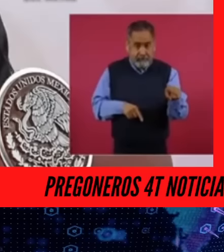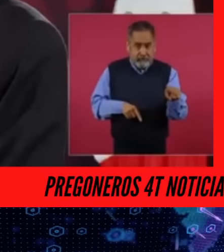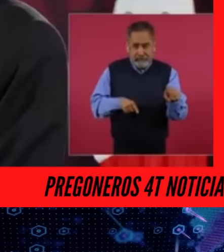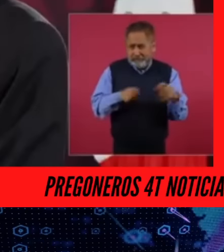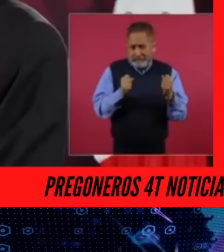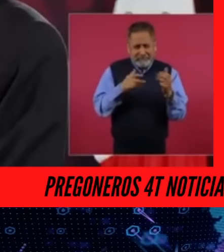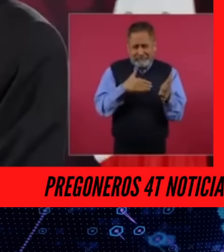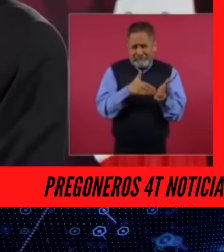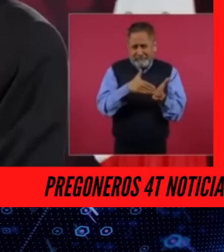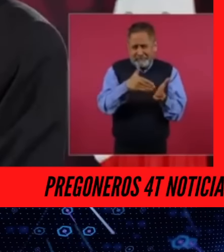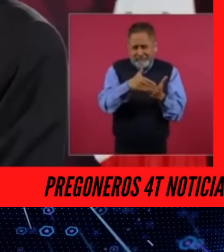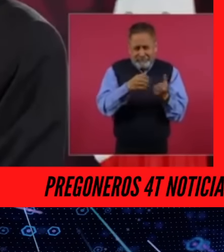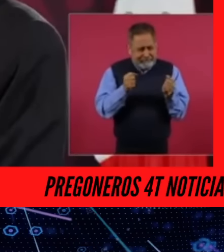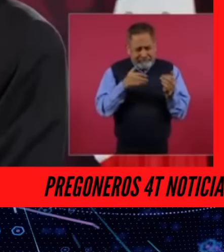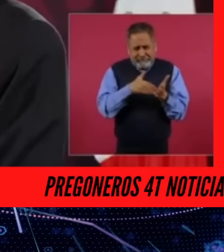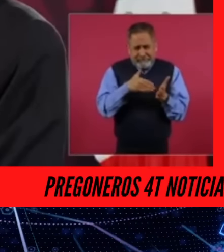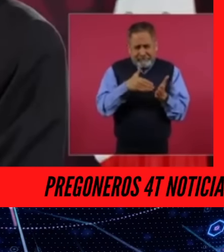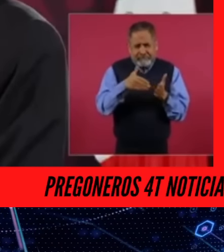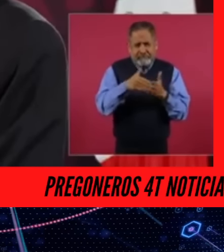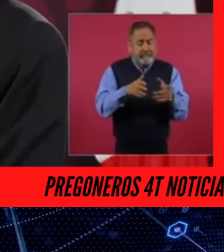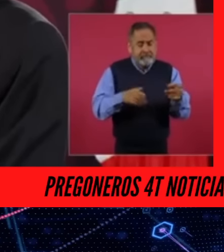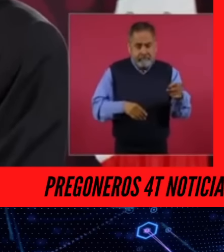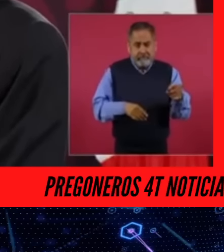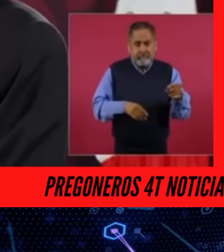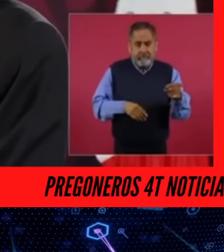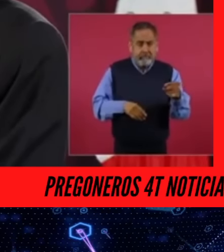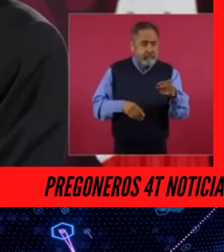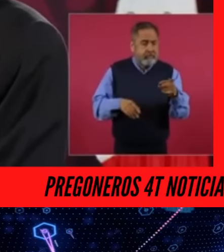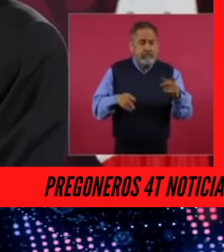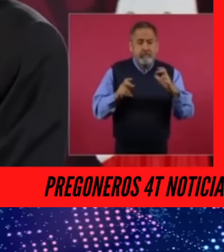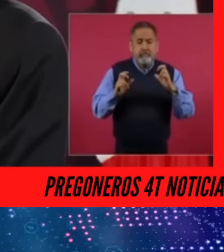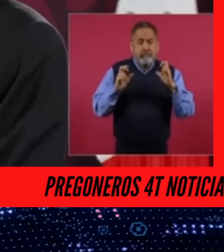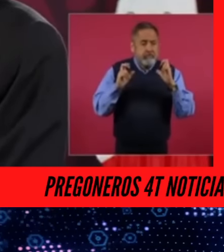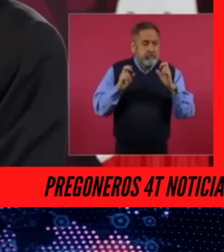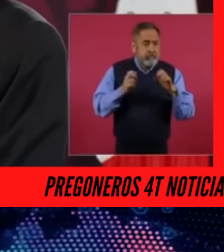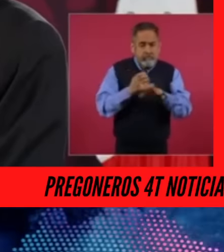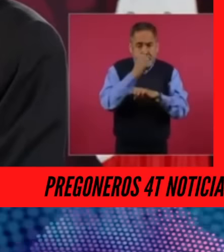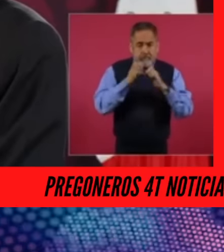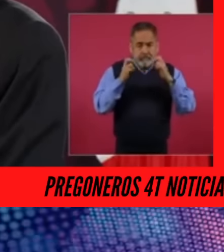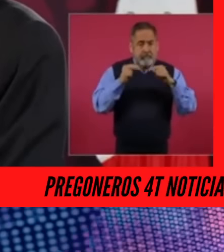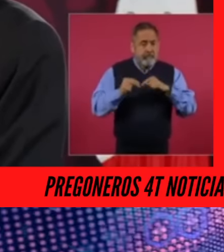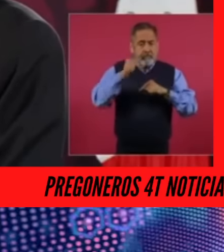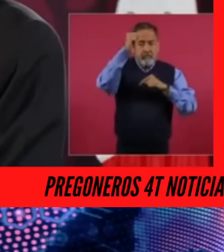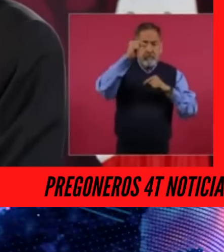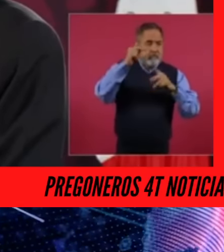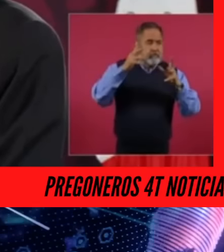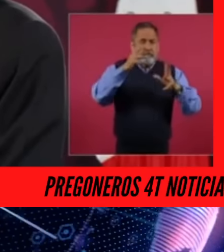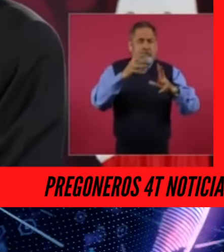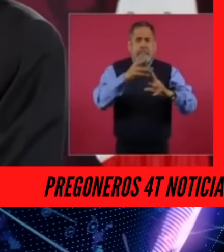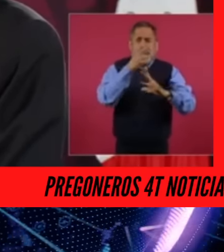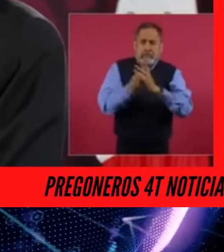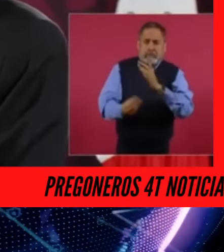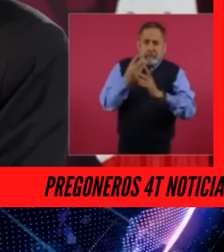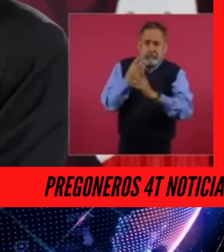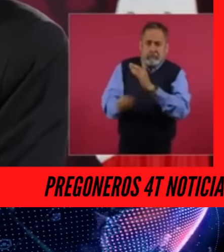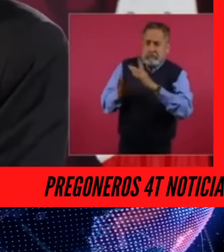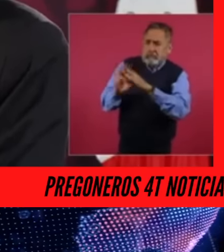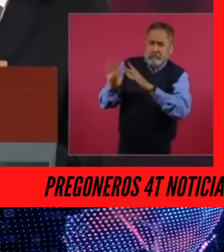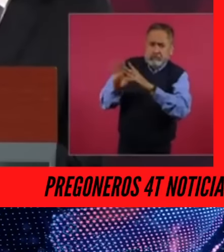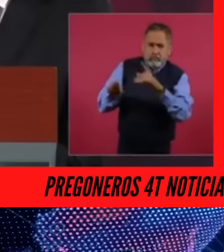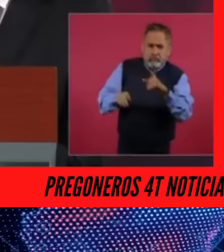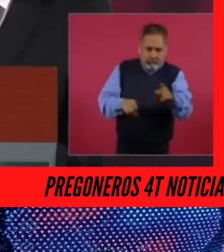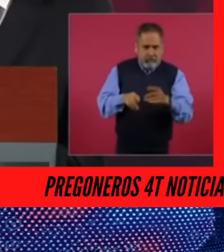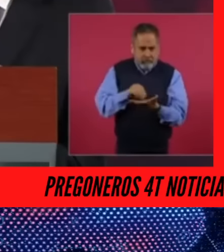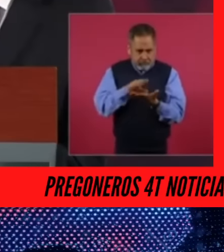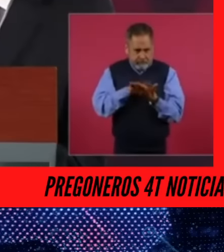y sabemos que con la nueva presidenta se van a estar corrigiendo muchísimas cosas, y eso les pesa bastante a todos